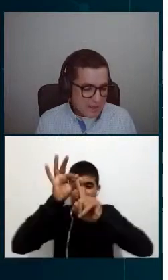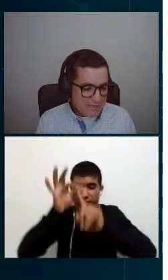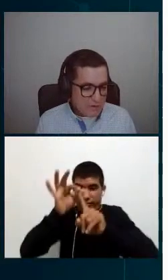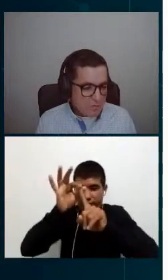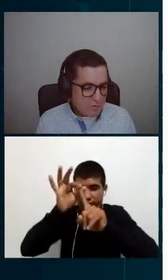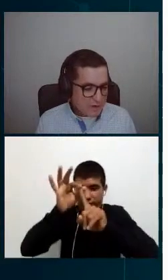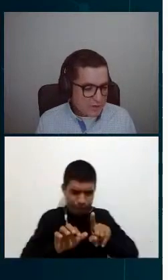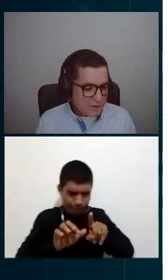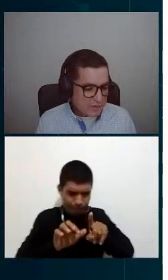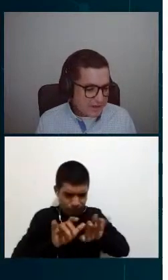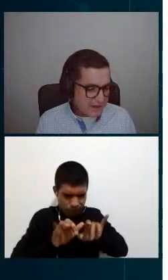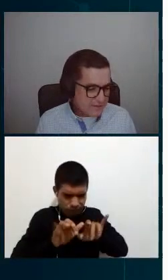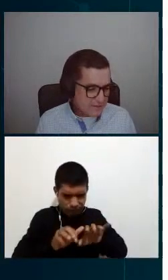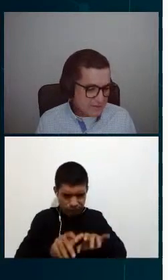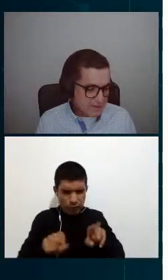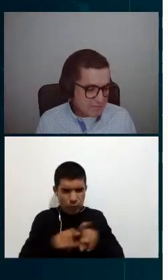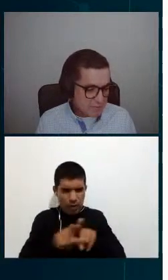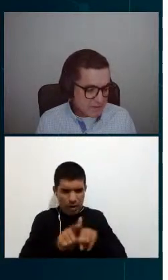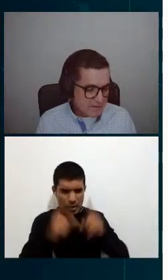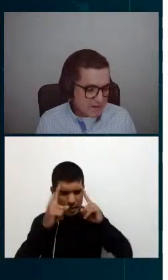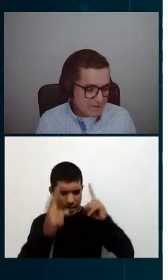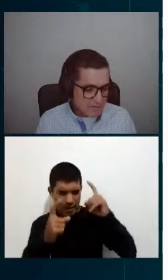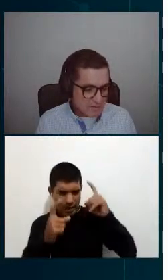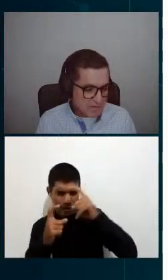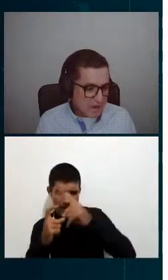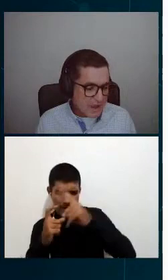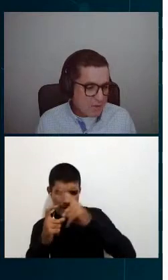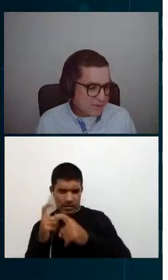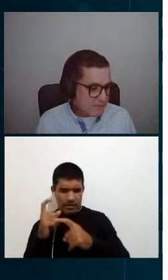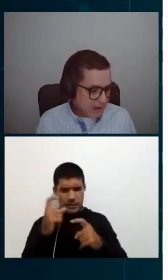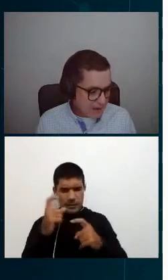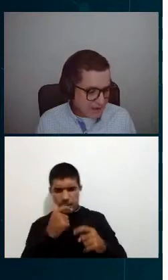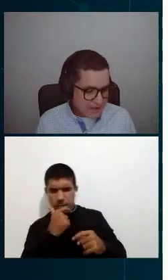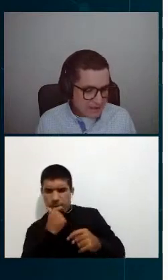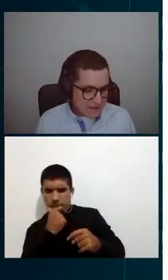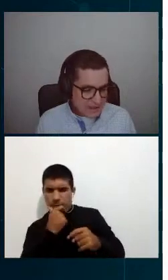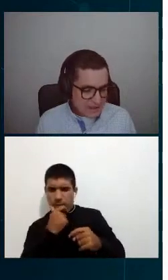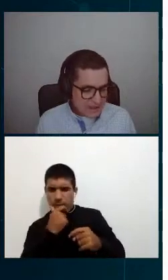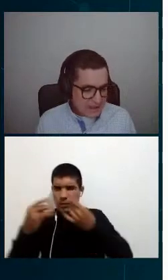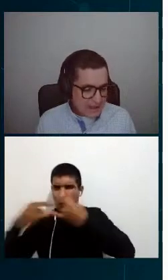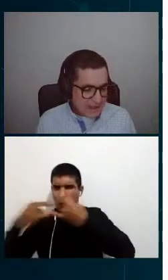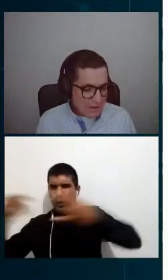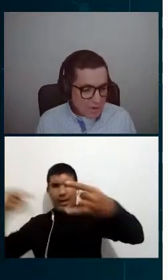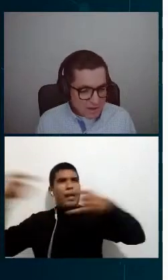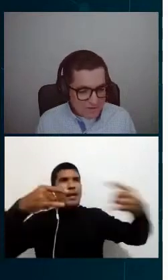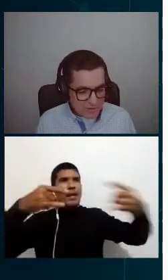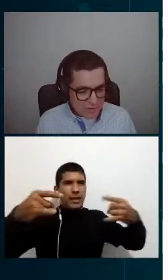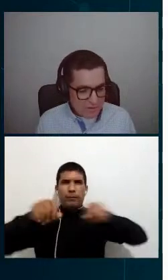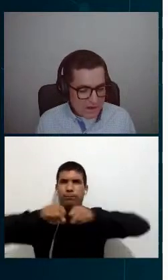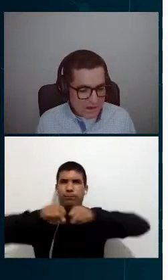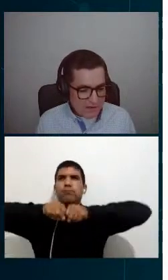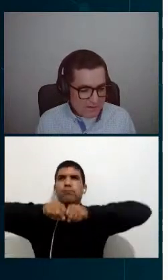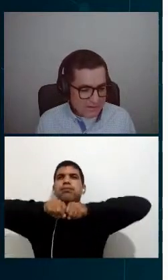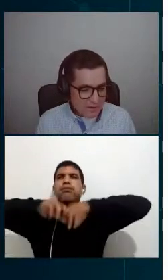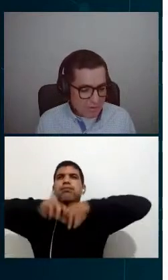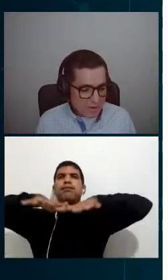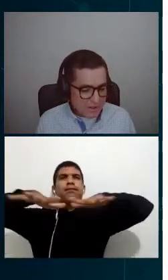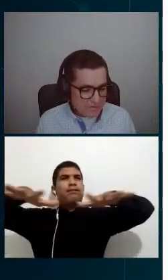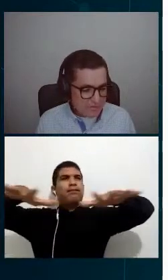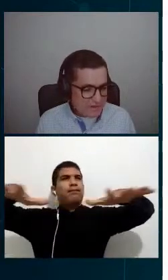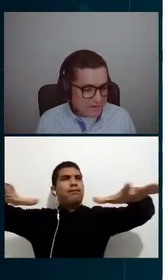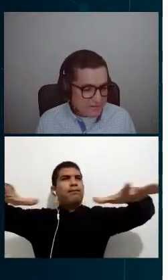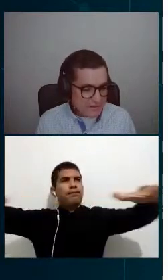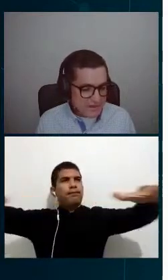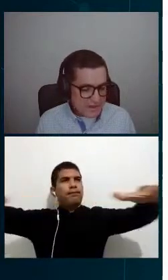importante como reto fue las restricciones de potencia de transmisión. Acá en Guatemala, la regulación a nivel de